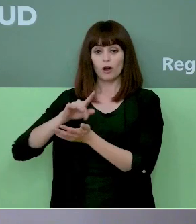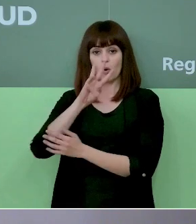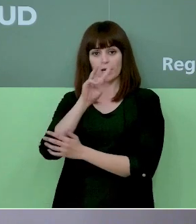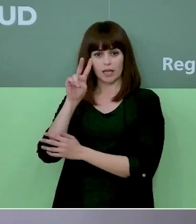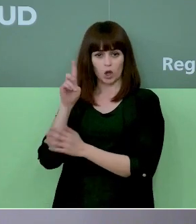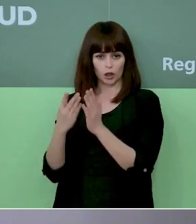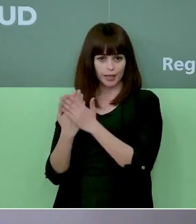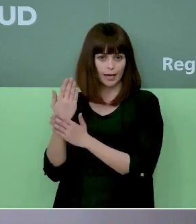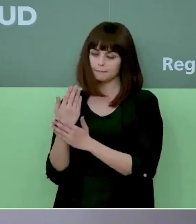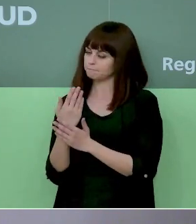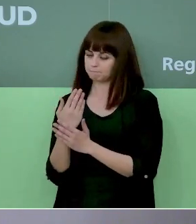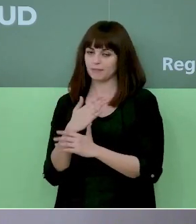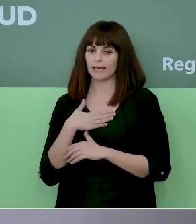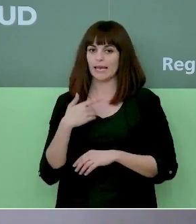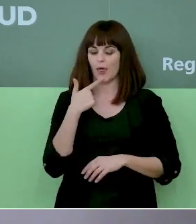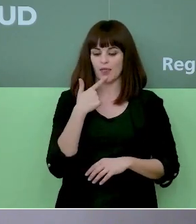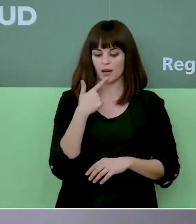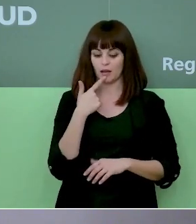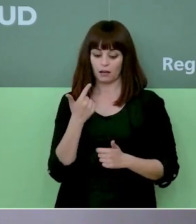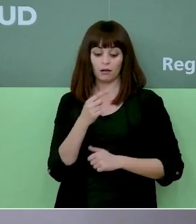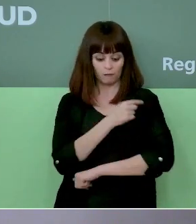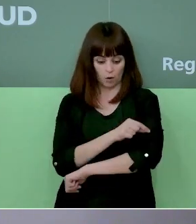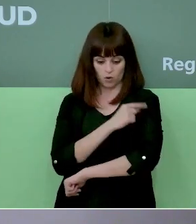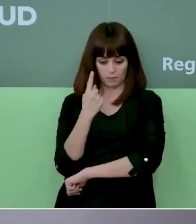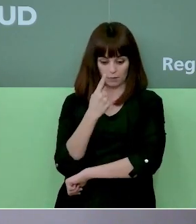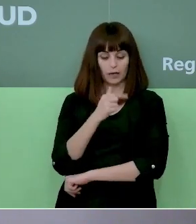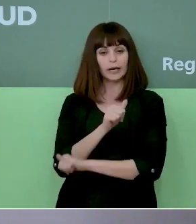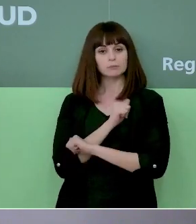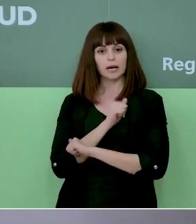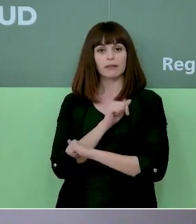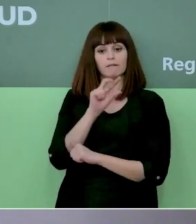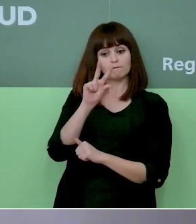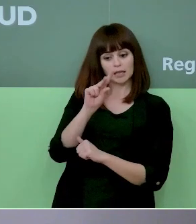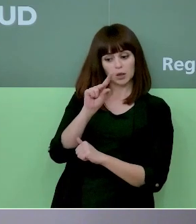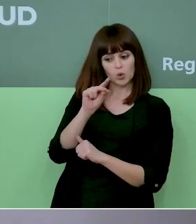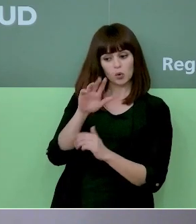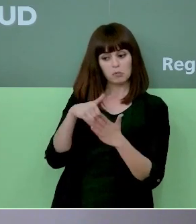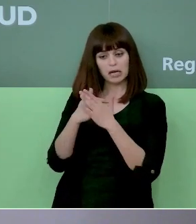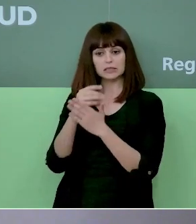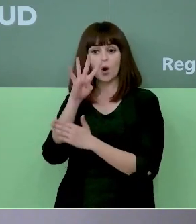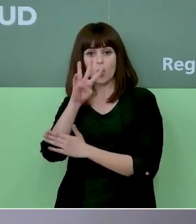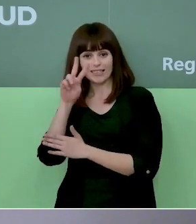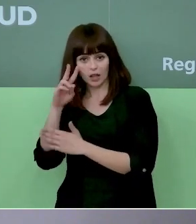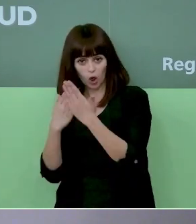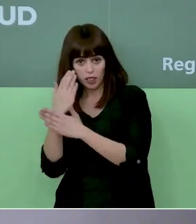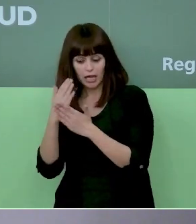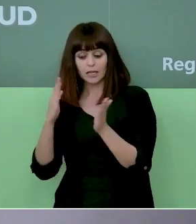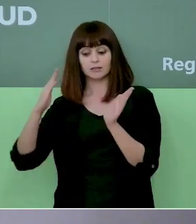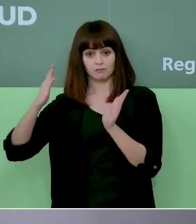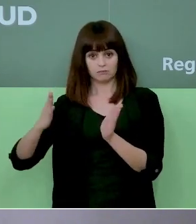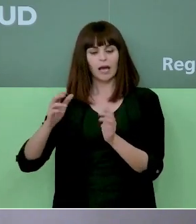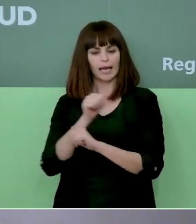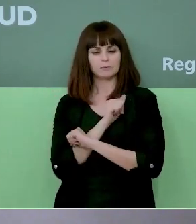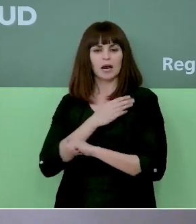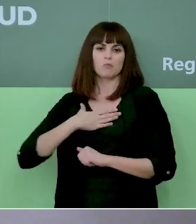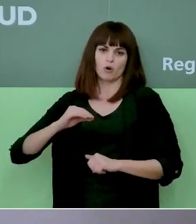es que entre 21 y 42 días se considera válida la administración de esa segunda dosis. He hablado con la